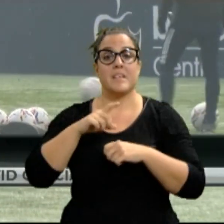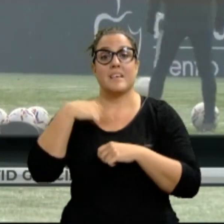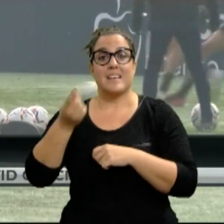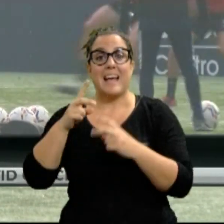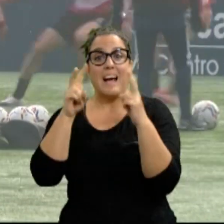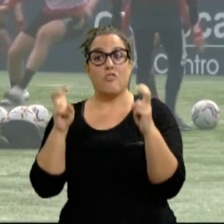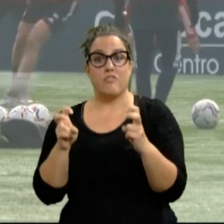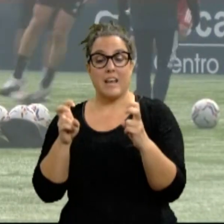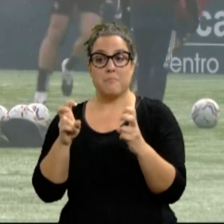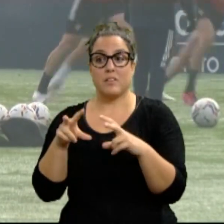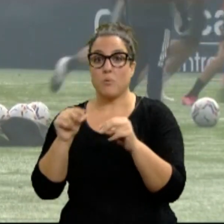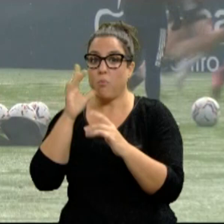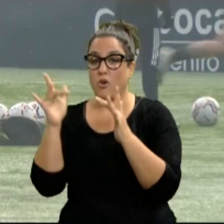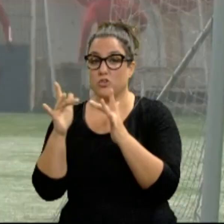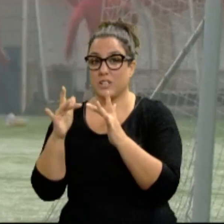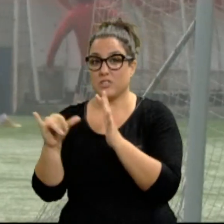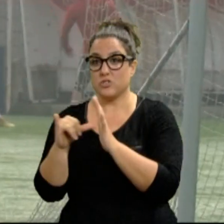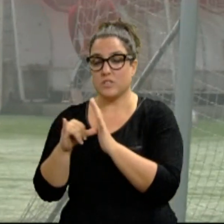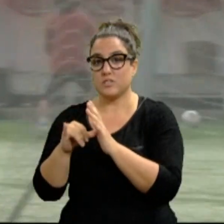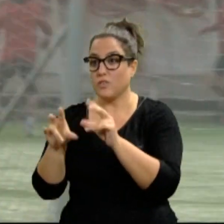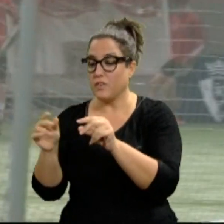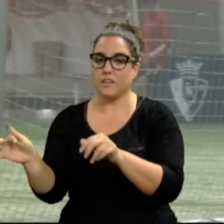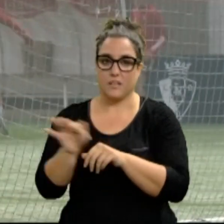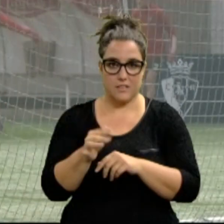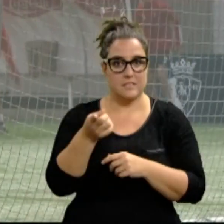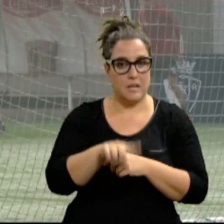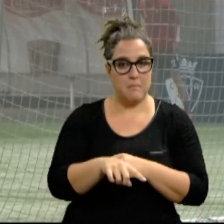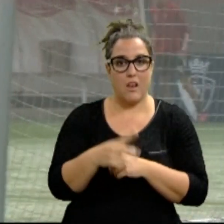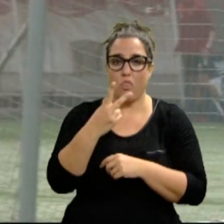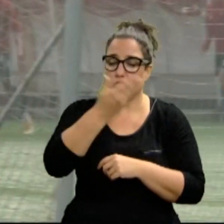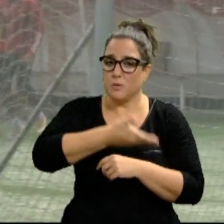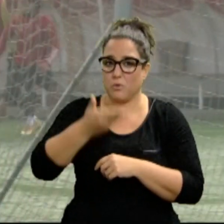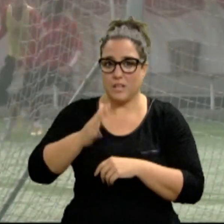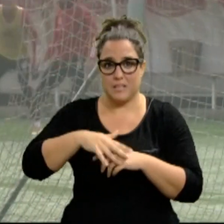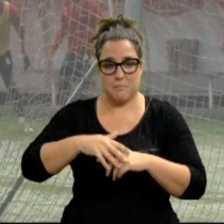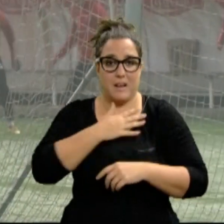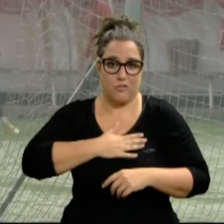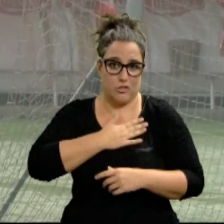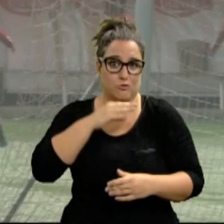positivo de un contacto estrecho. Dos piezas fundamentales para la saga rojilla.